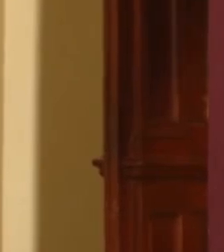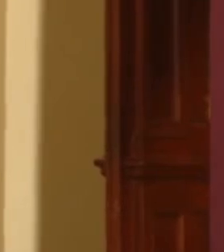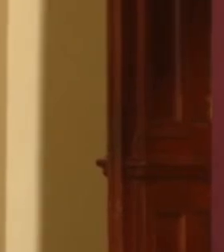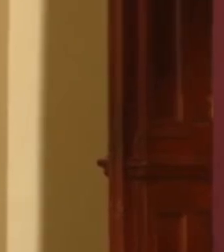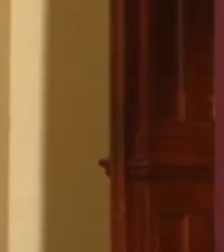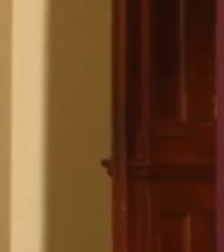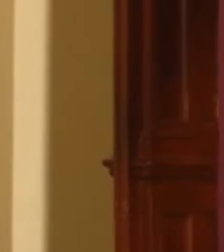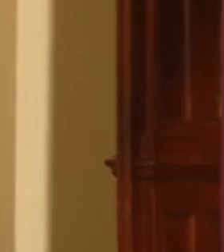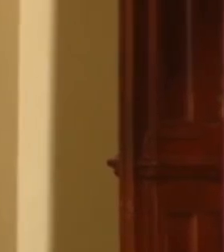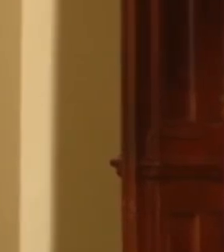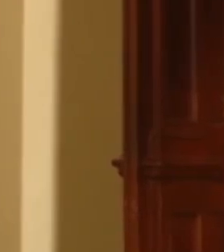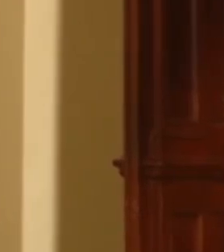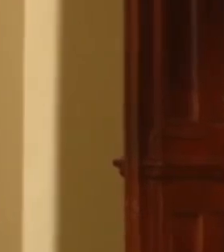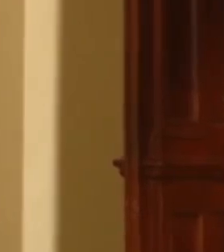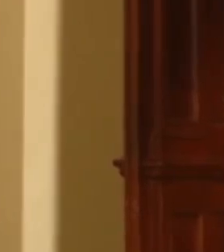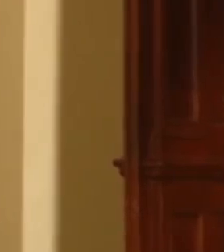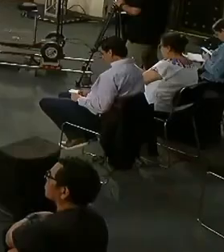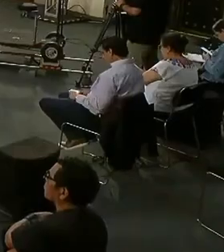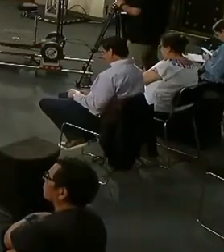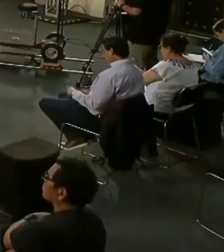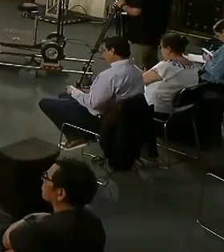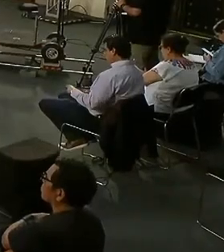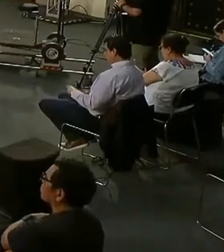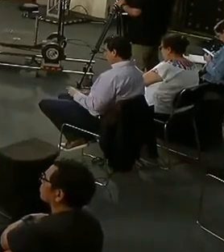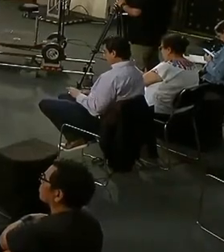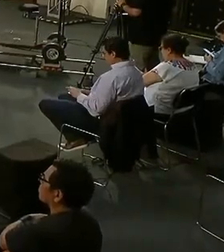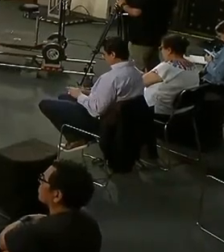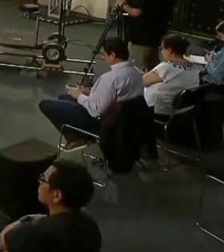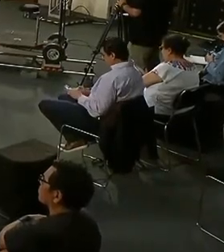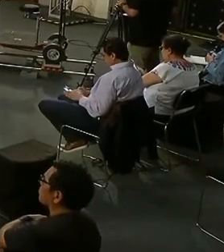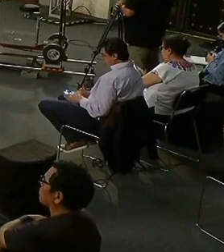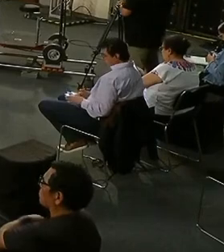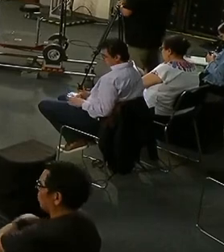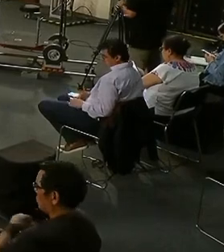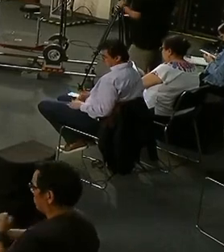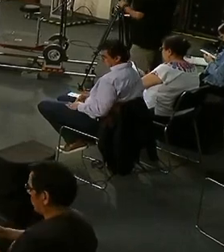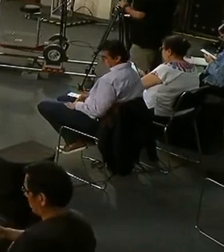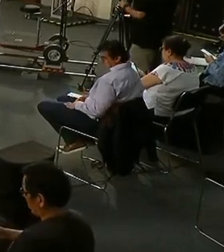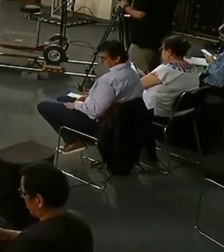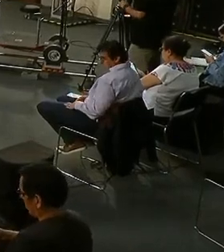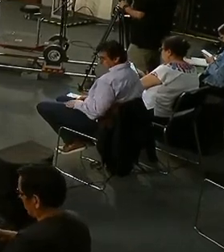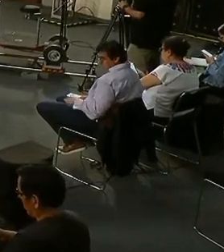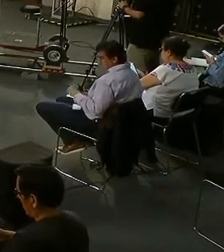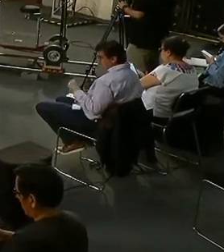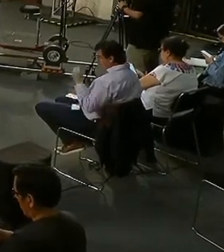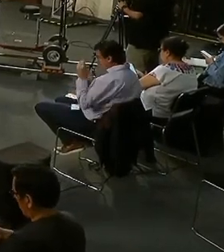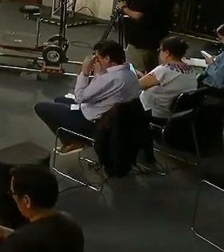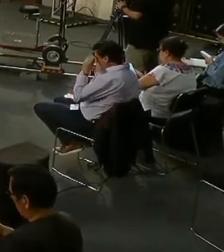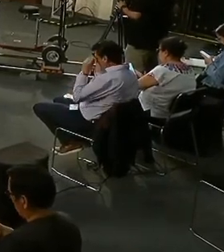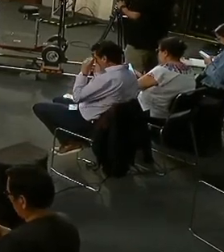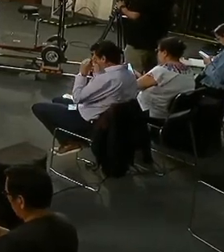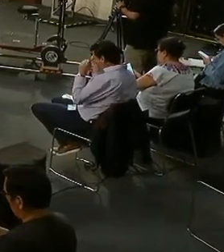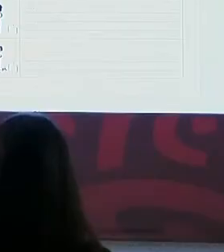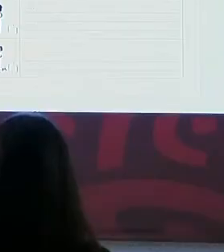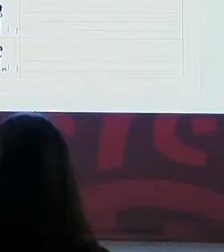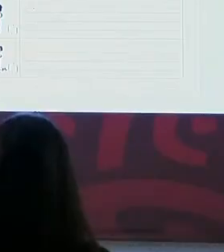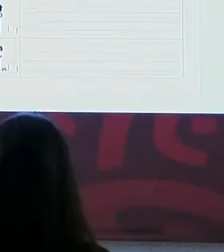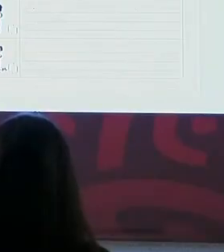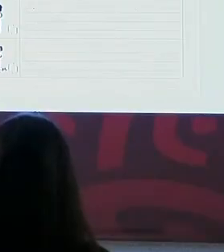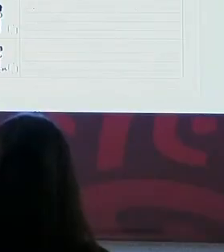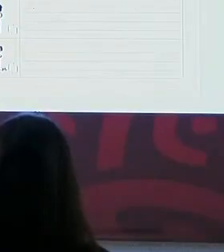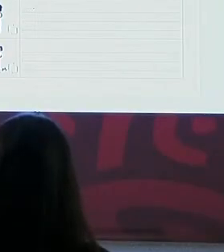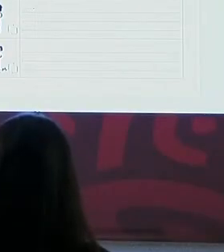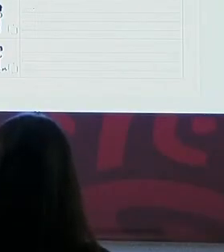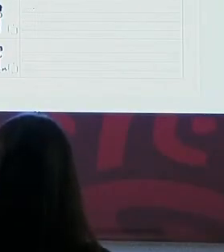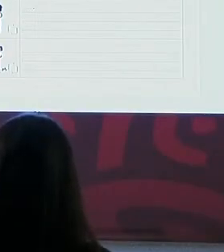hijos. Aparte de temas como el bullying, la relación entre compañeros, entre equipos, o a veces